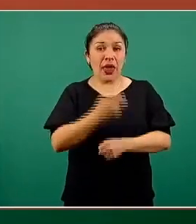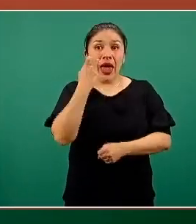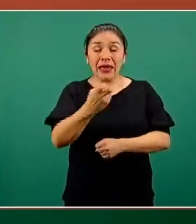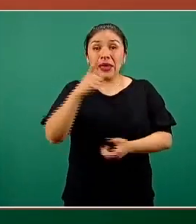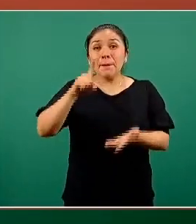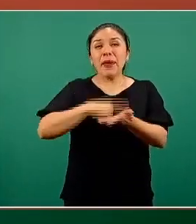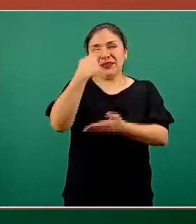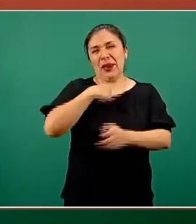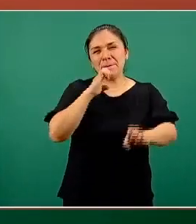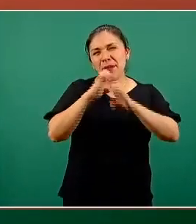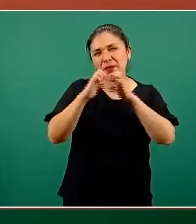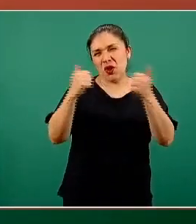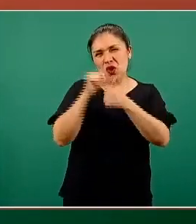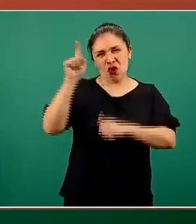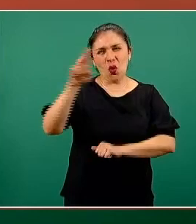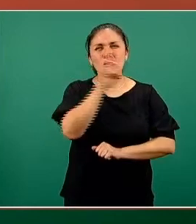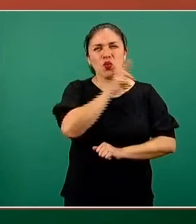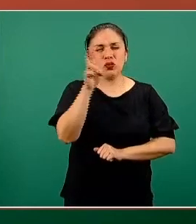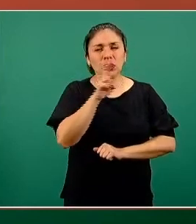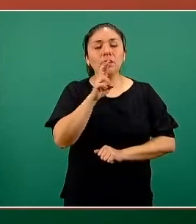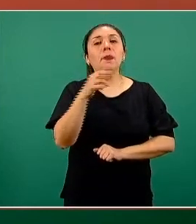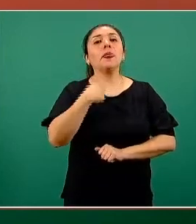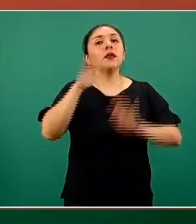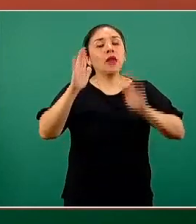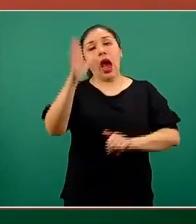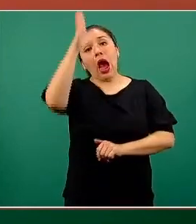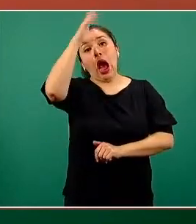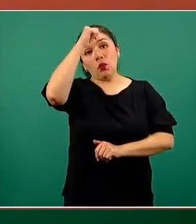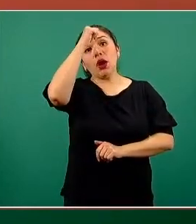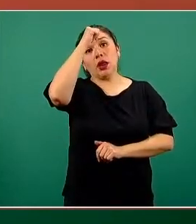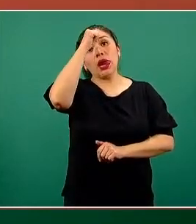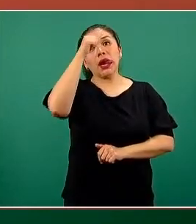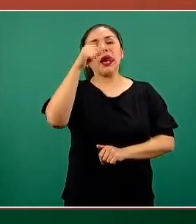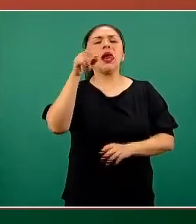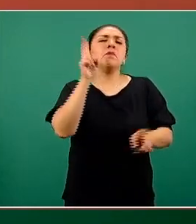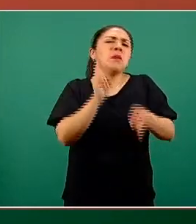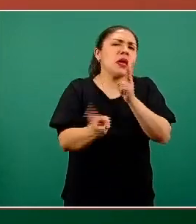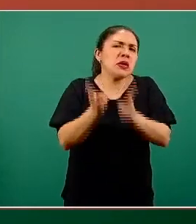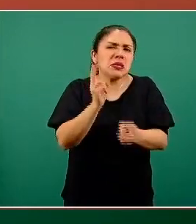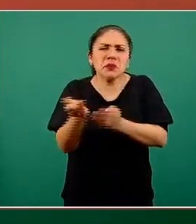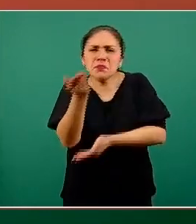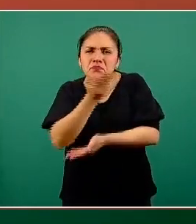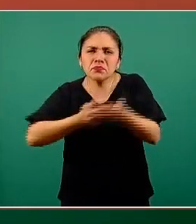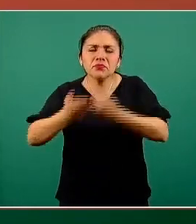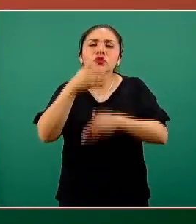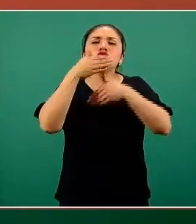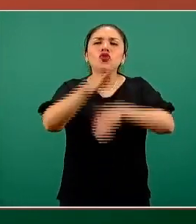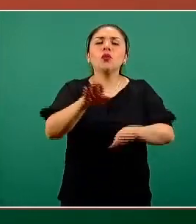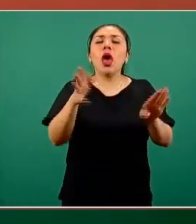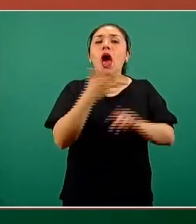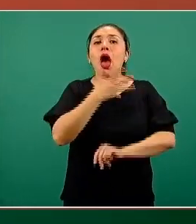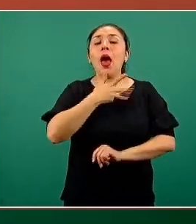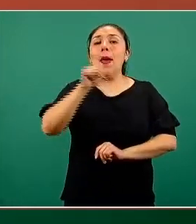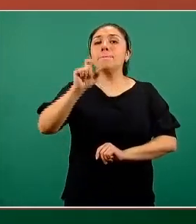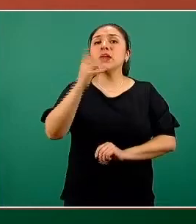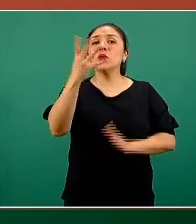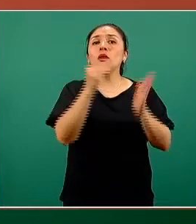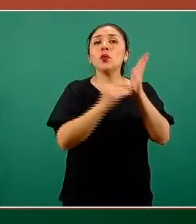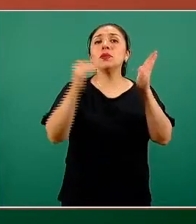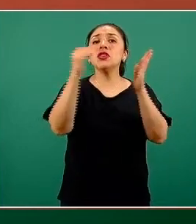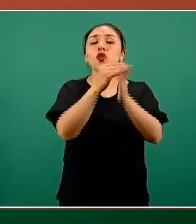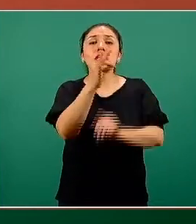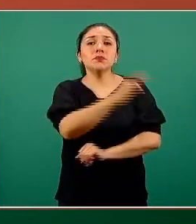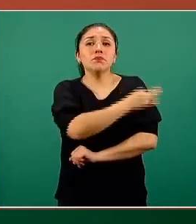entrevista con los funcionarios rusos, tuvimos un primer acuerdo, en su momento verbal, sobre tener 24 millones de